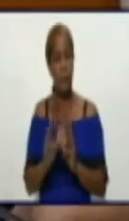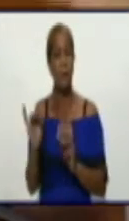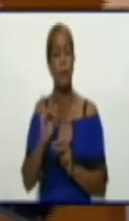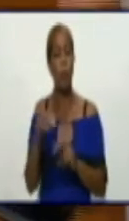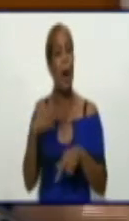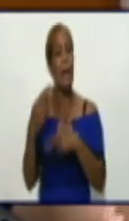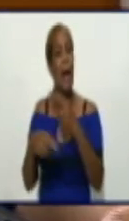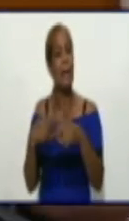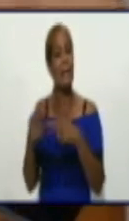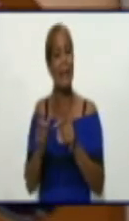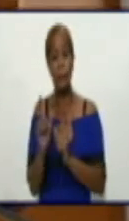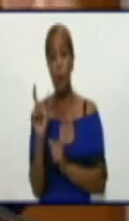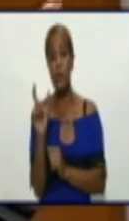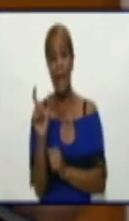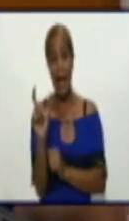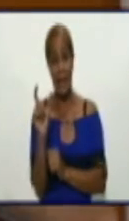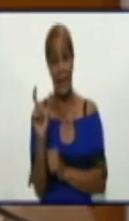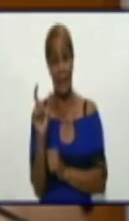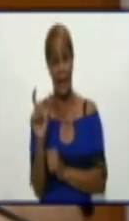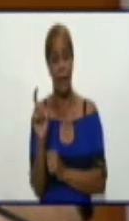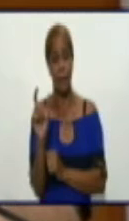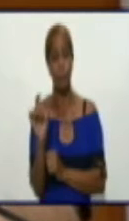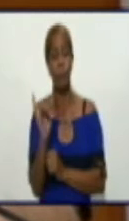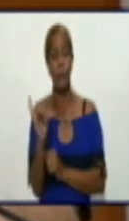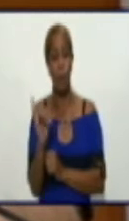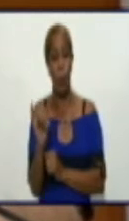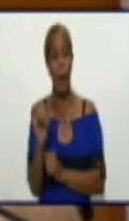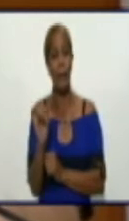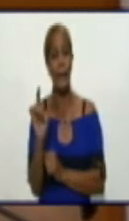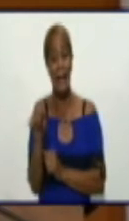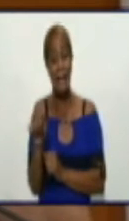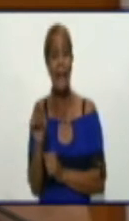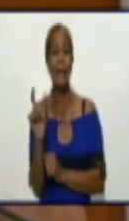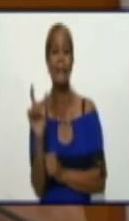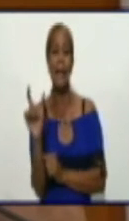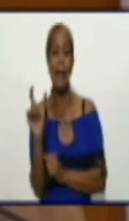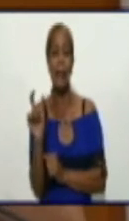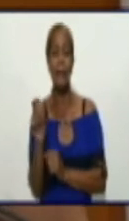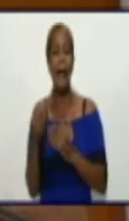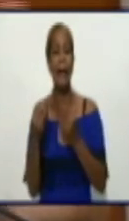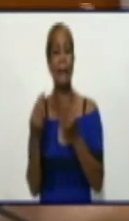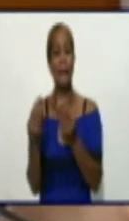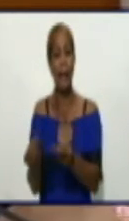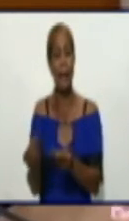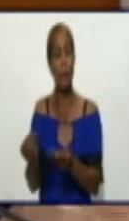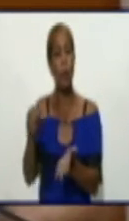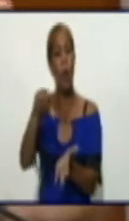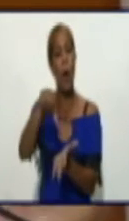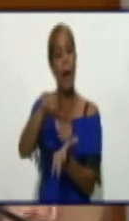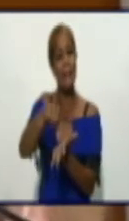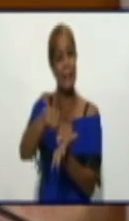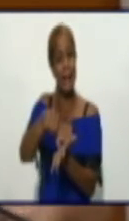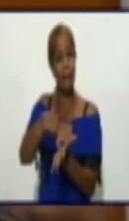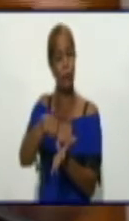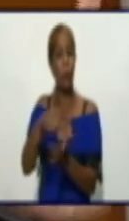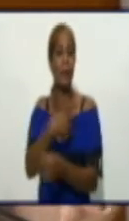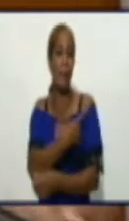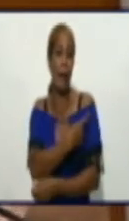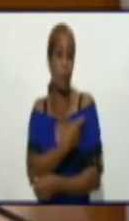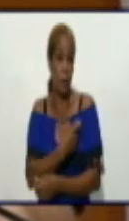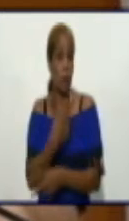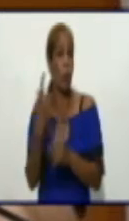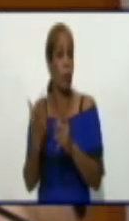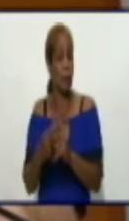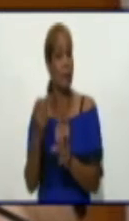virtuales, tarjetas que estaremos entregando a esos centros de vacunación, a todos los médicos y trabajadores que también